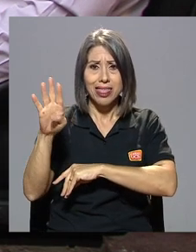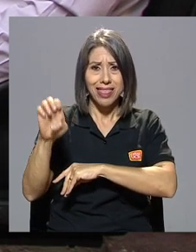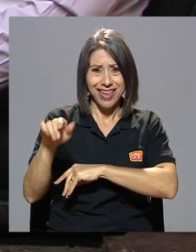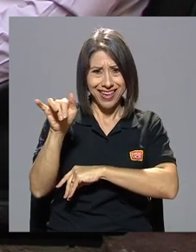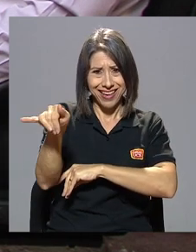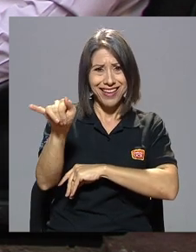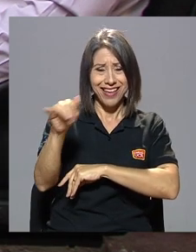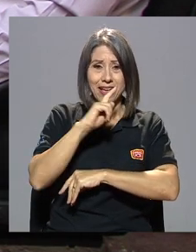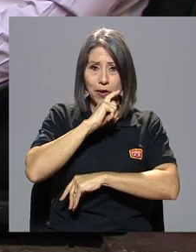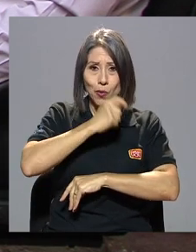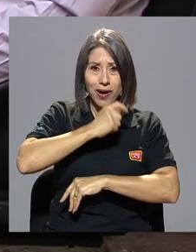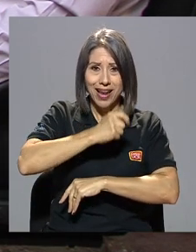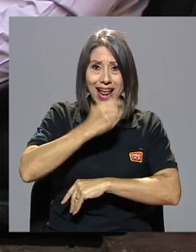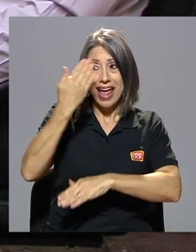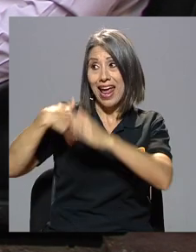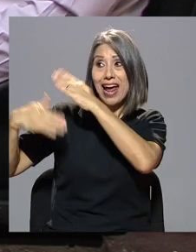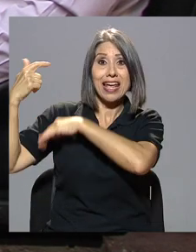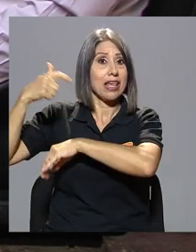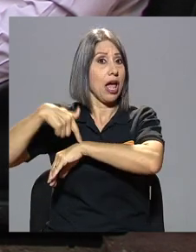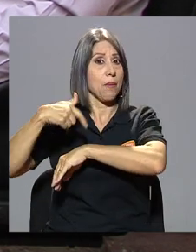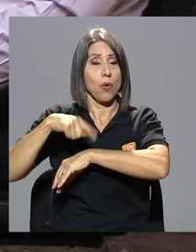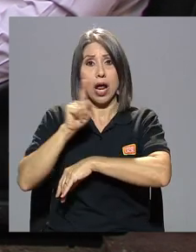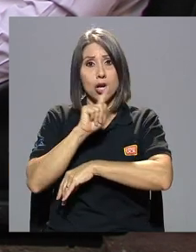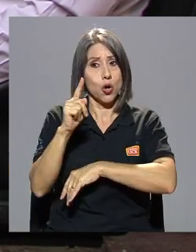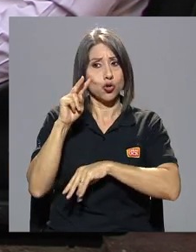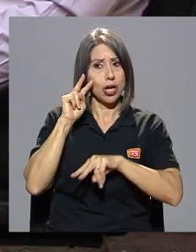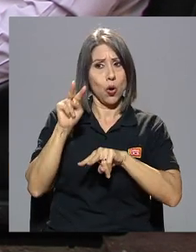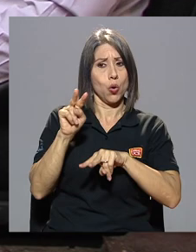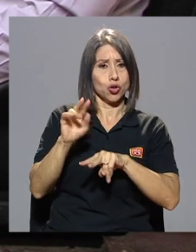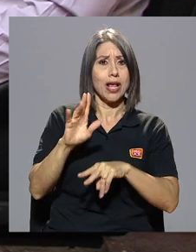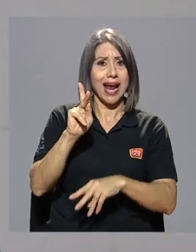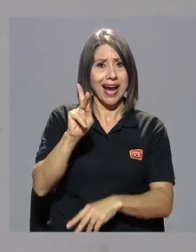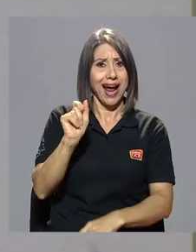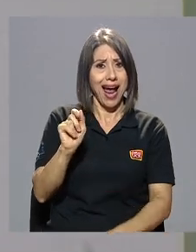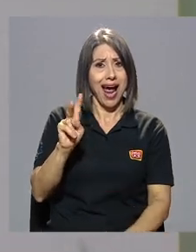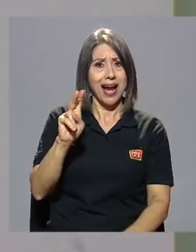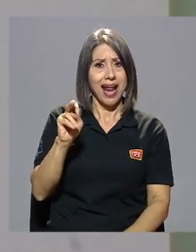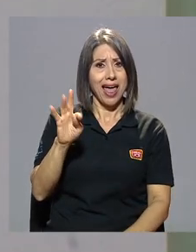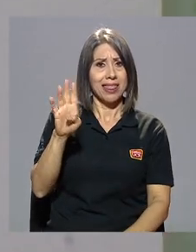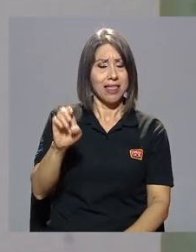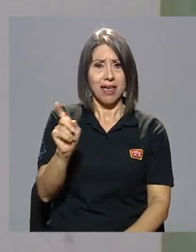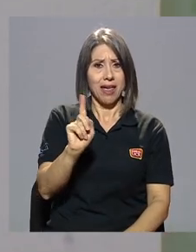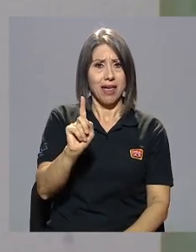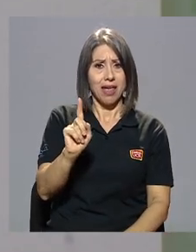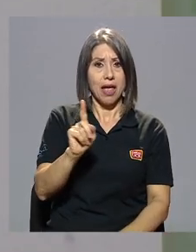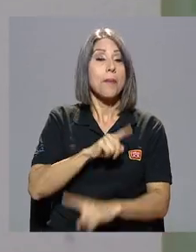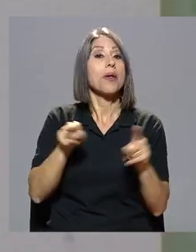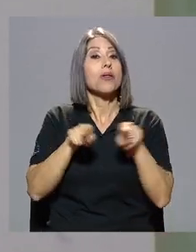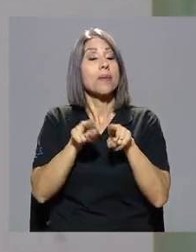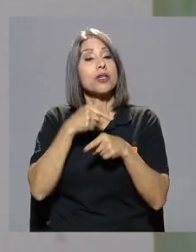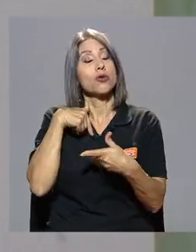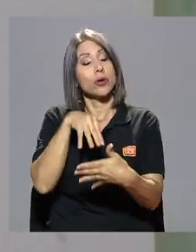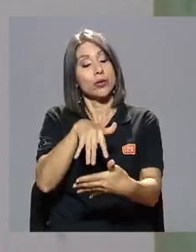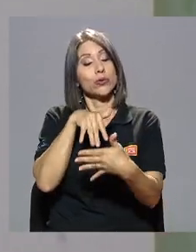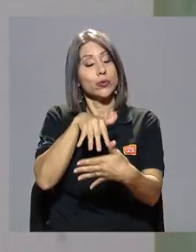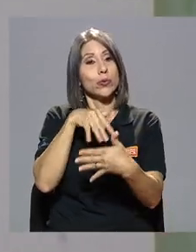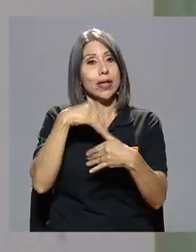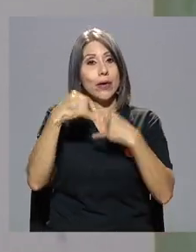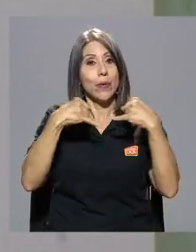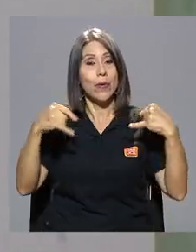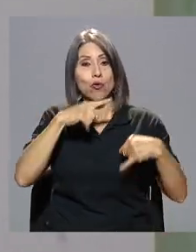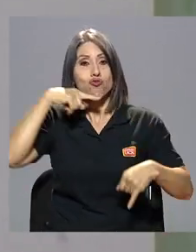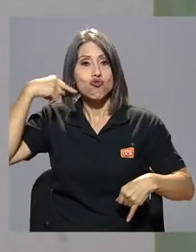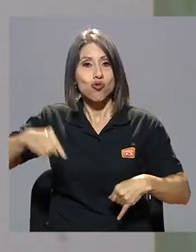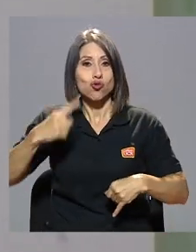en esa época ya no se conocía el karate como tal y entonces además de que estudié el ruso ahí